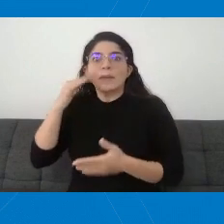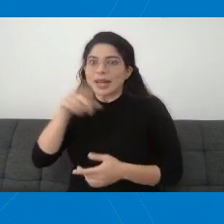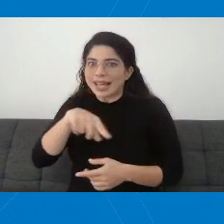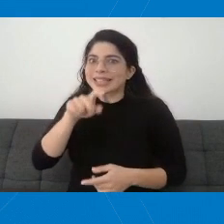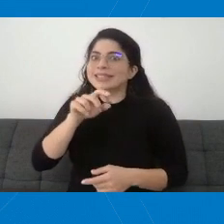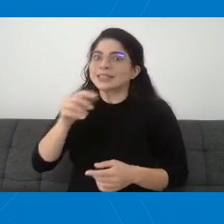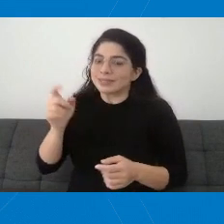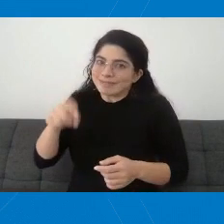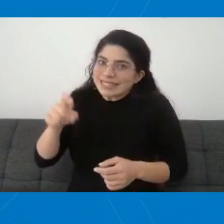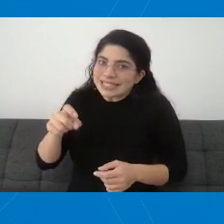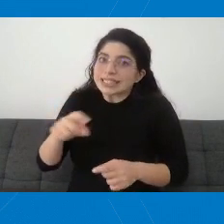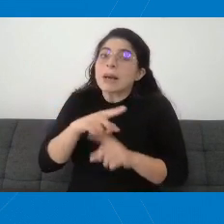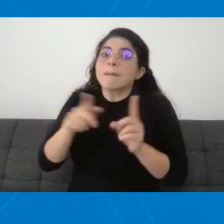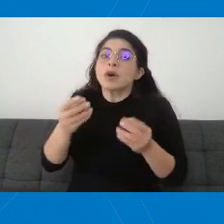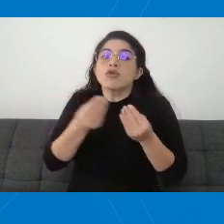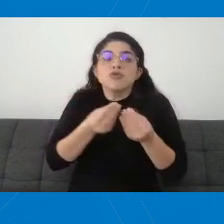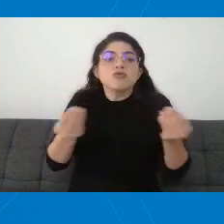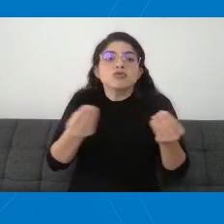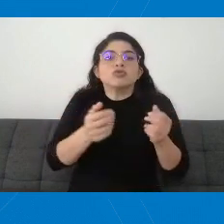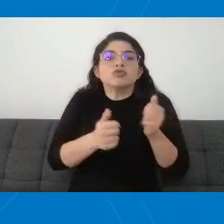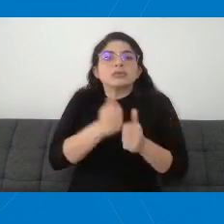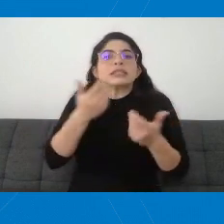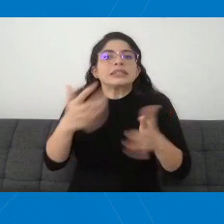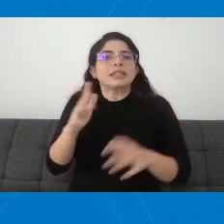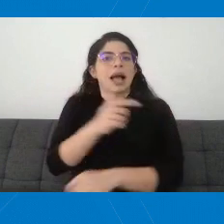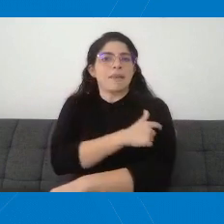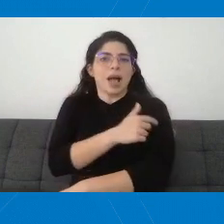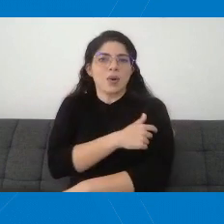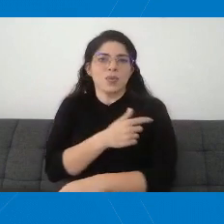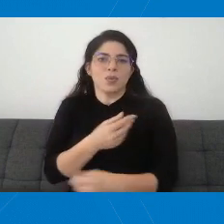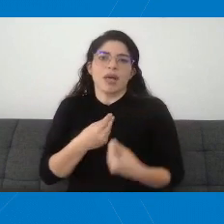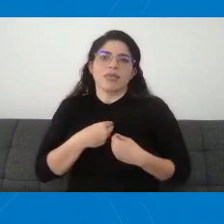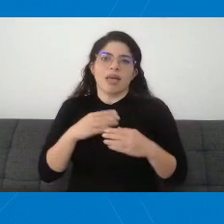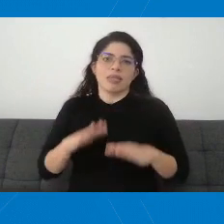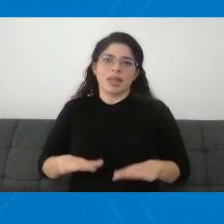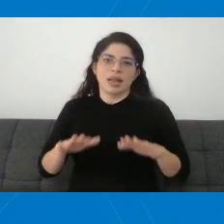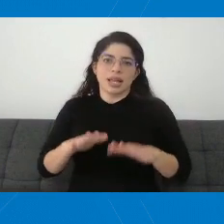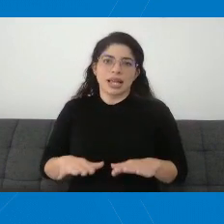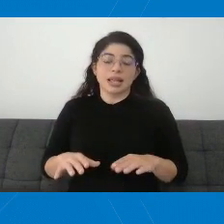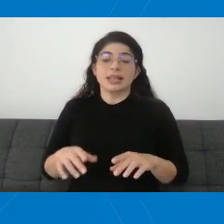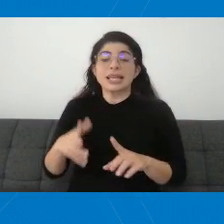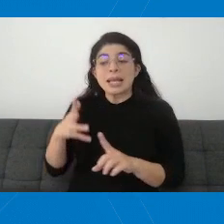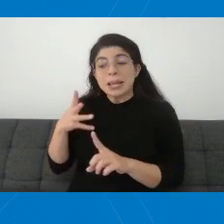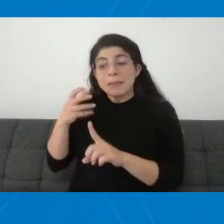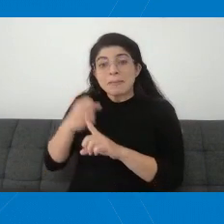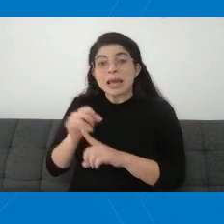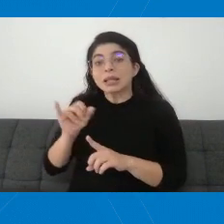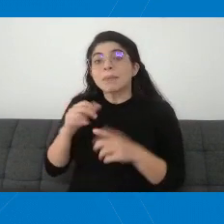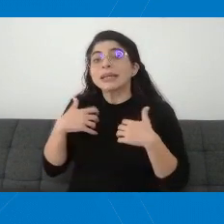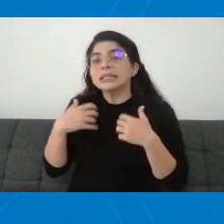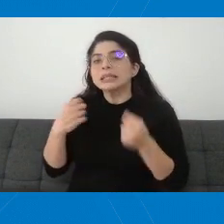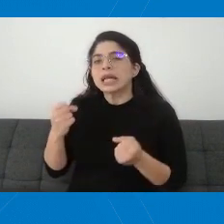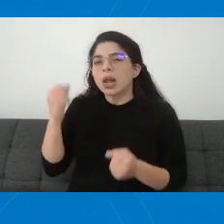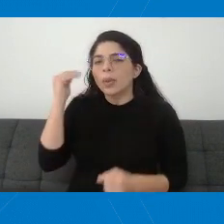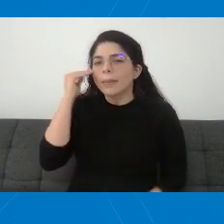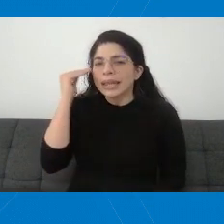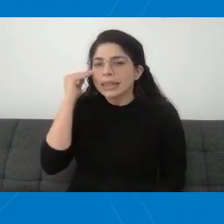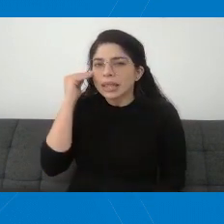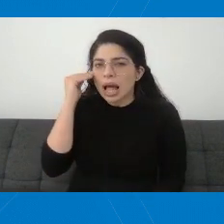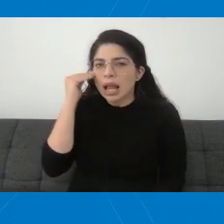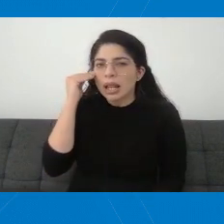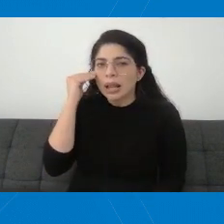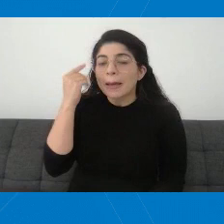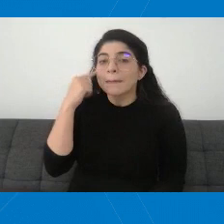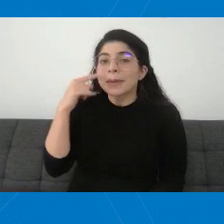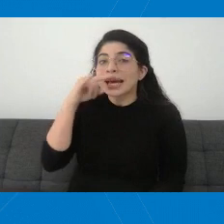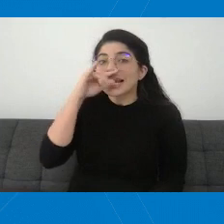volverán muchos ya vacunaditos. Y el impacto en salud mental para los